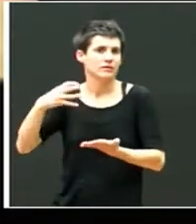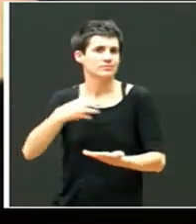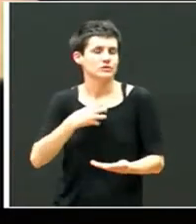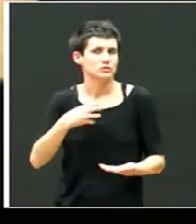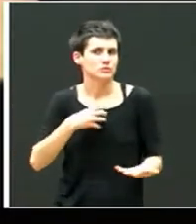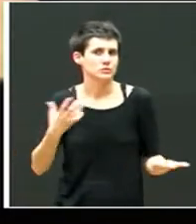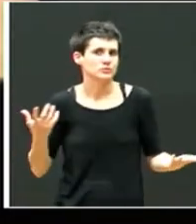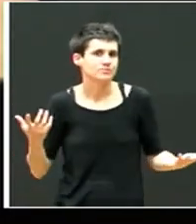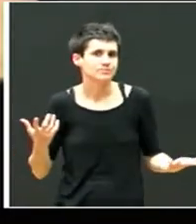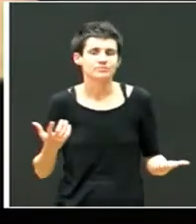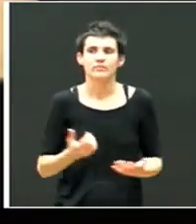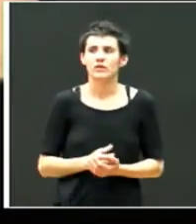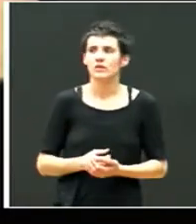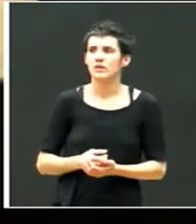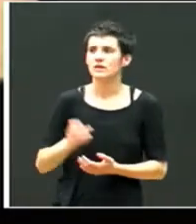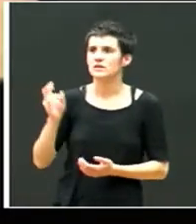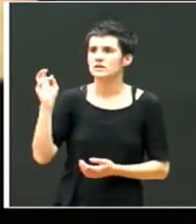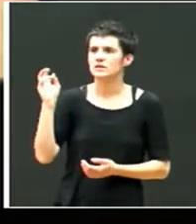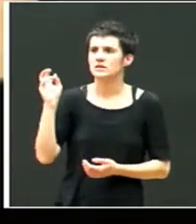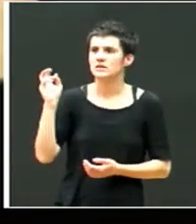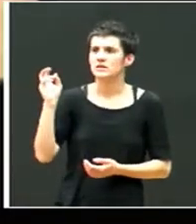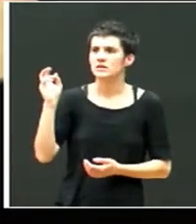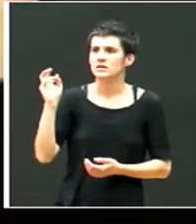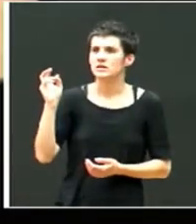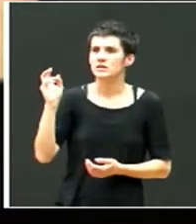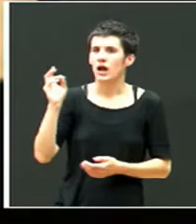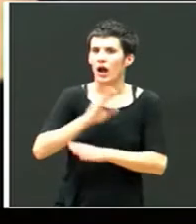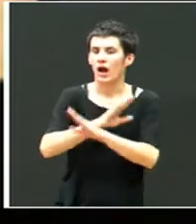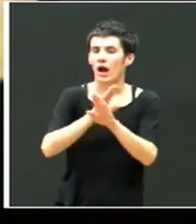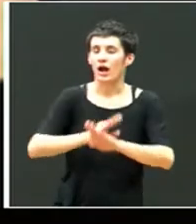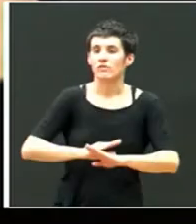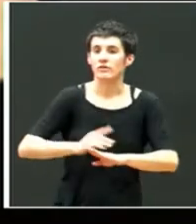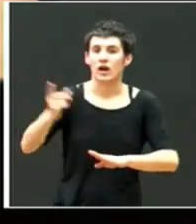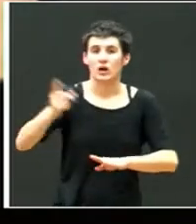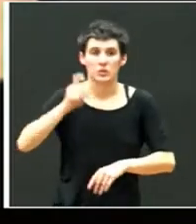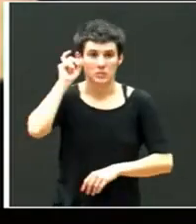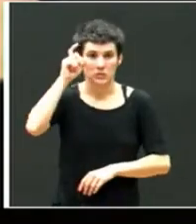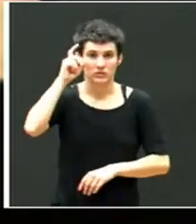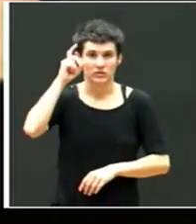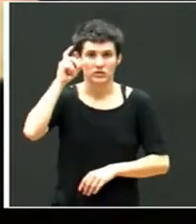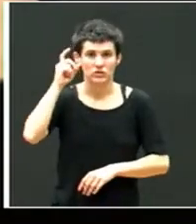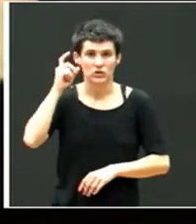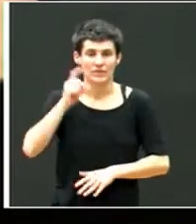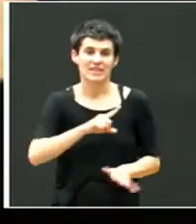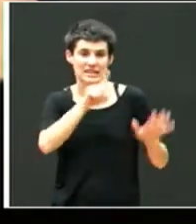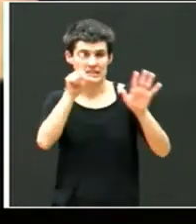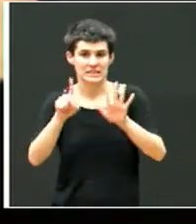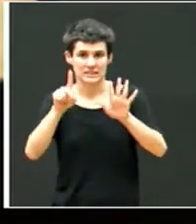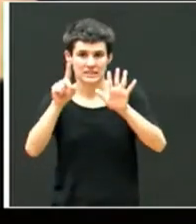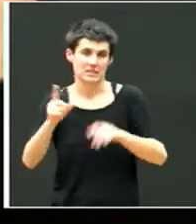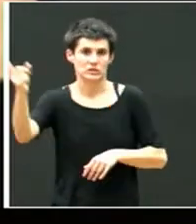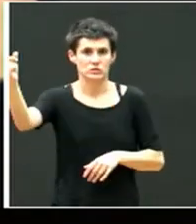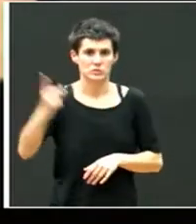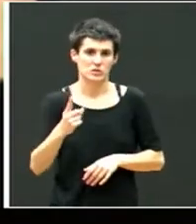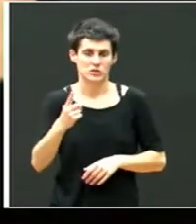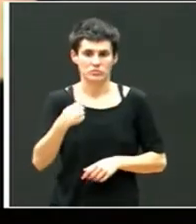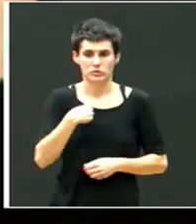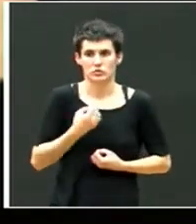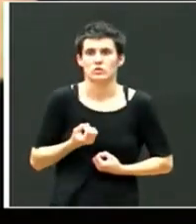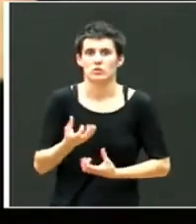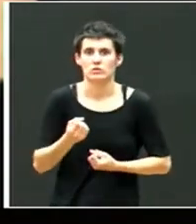y vino uno, además, de sexto. O sea, bastante diferente. No tuve la oportunidad de decirle nada. Entonces ella también